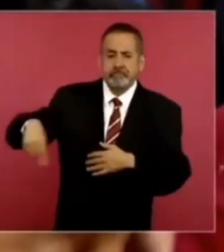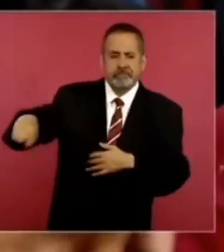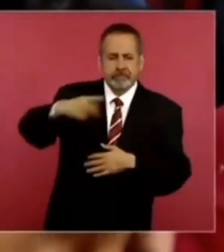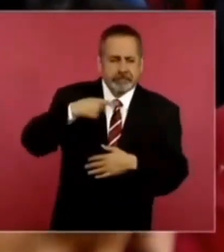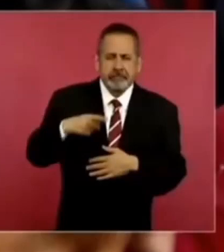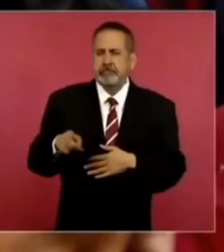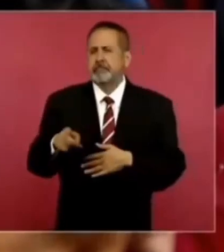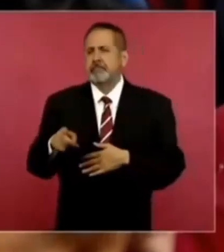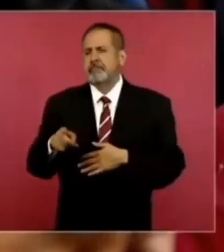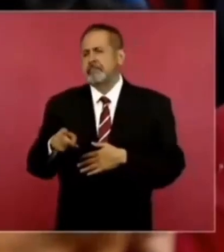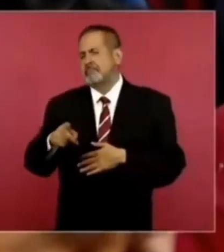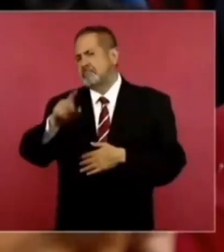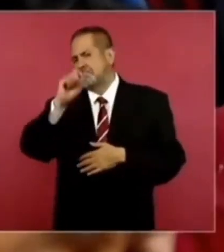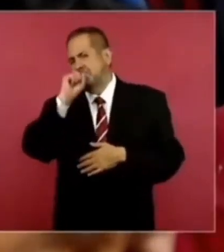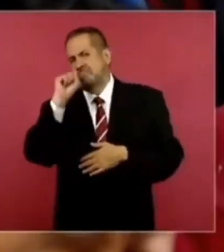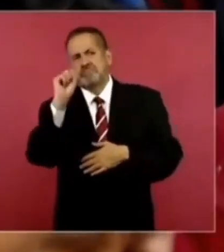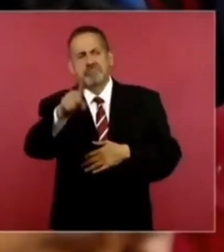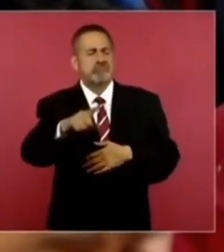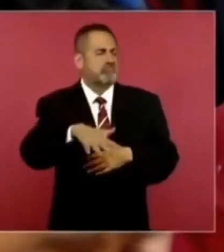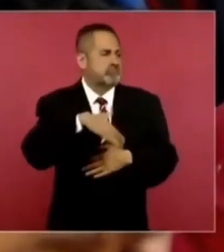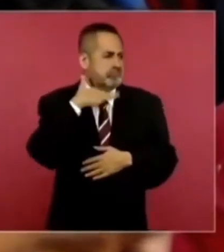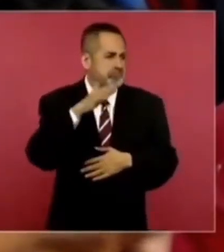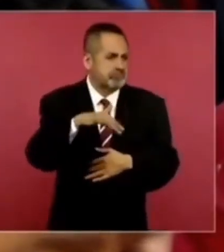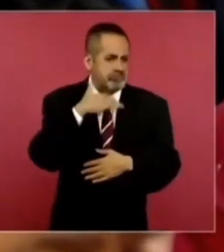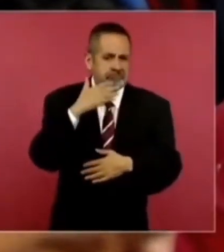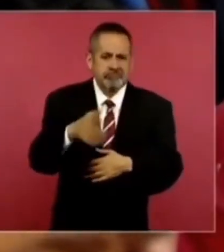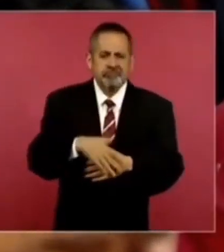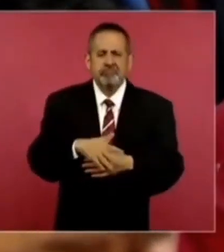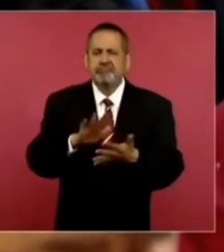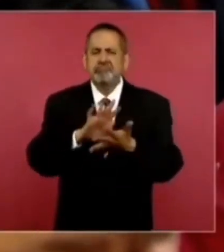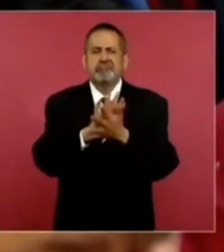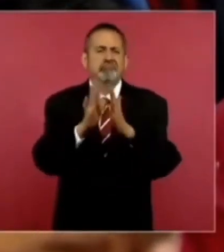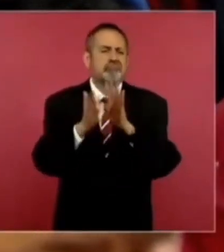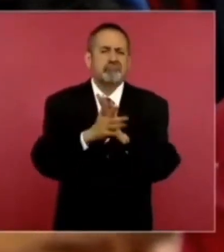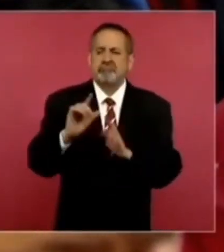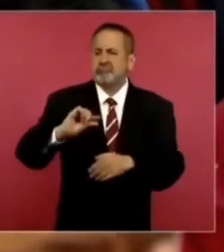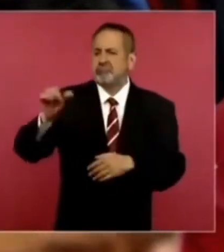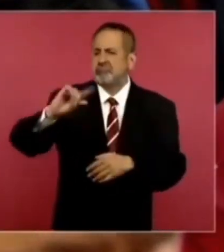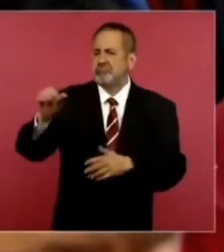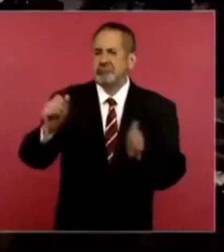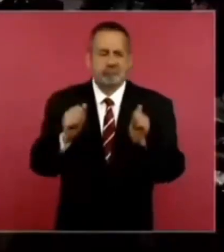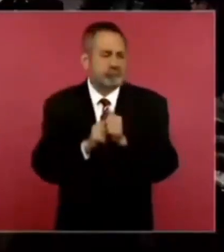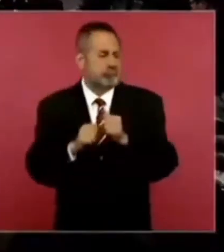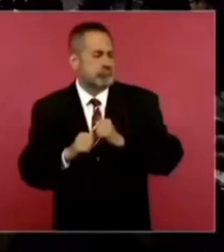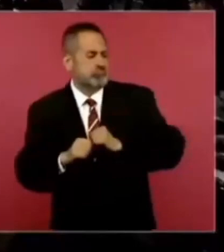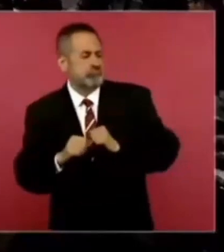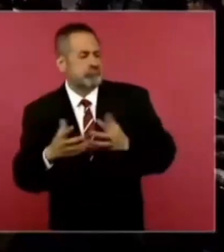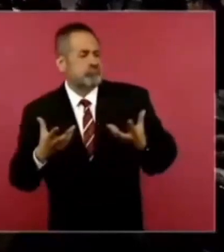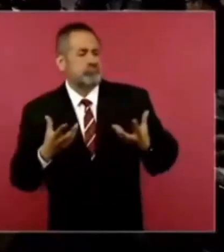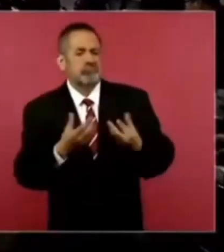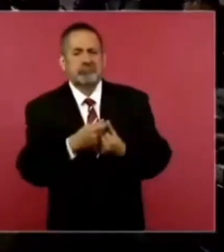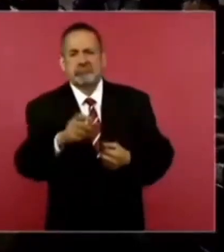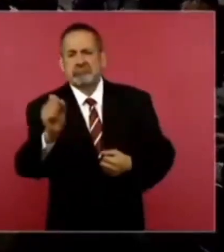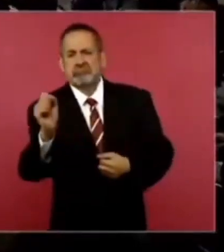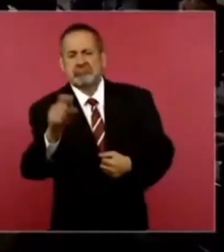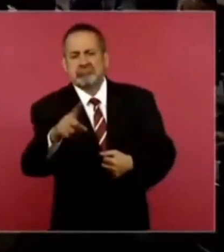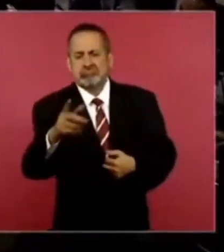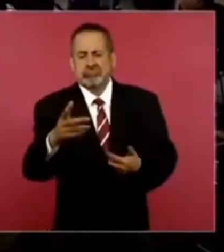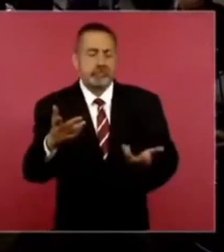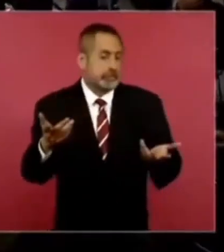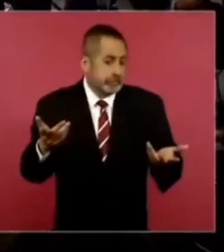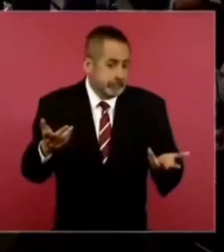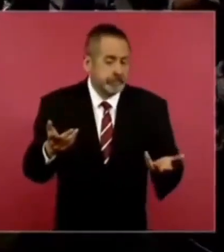pues, es un caso más de corrupción, de impunidad y de nexos entre autoridades con la delincuencia organizada.